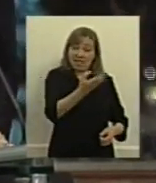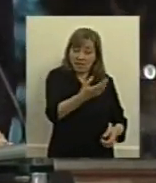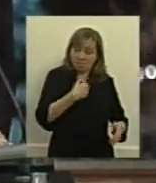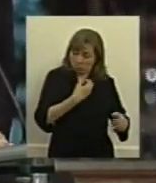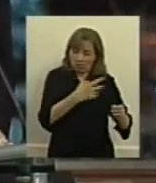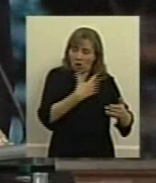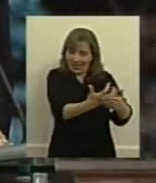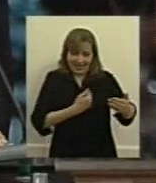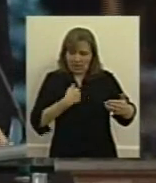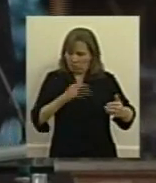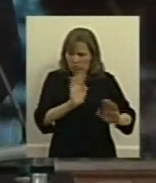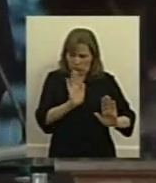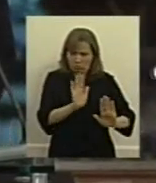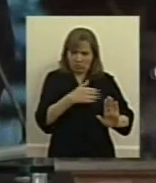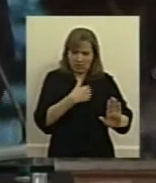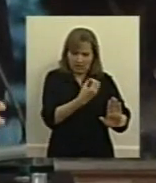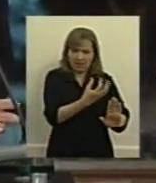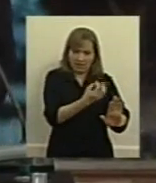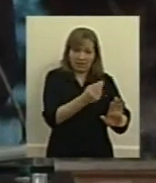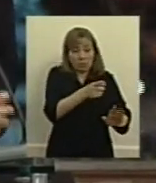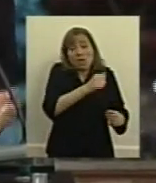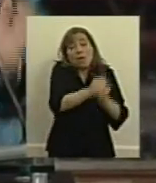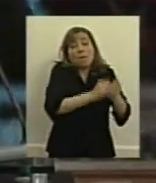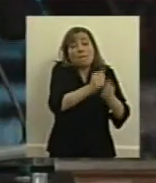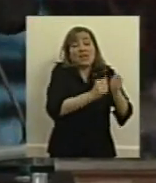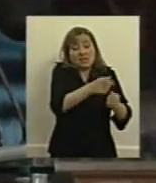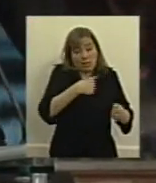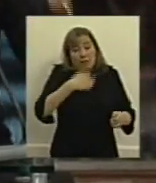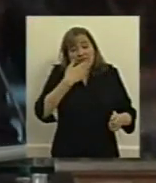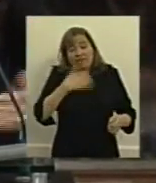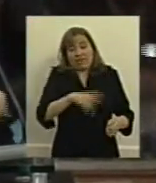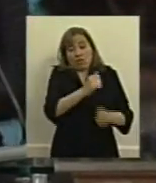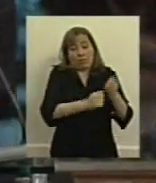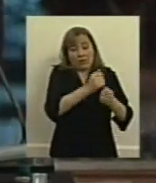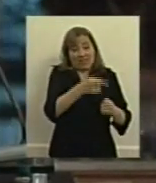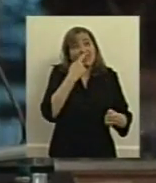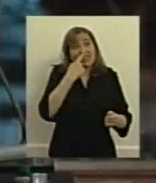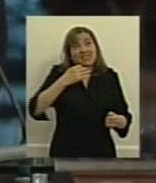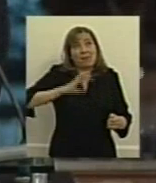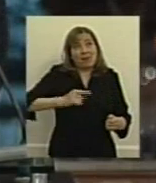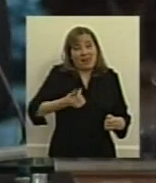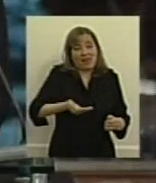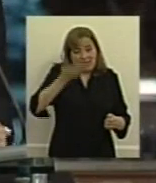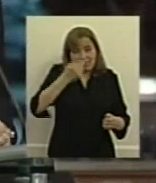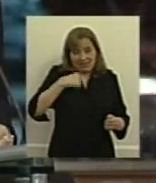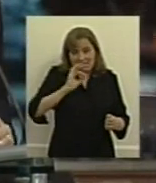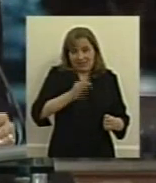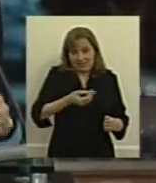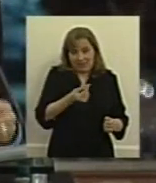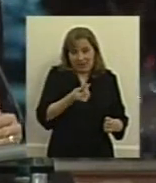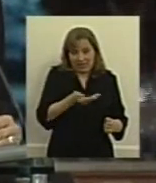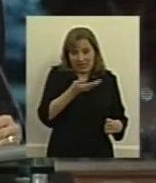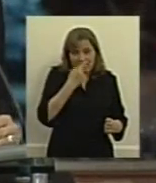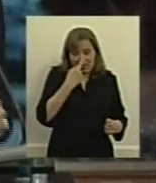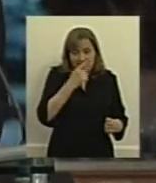prepagas porque bueno son empresas y lo comprendemos pero también creo que podemos